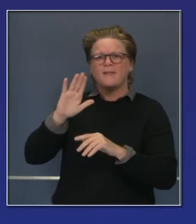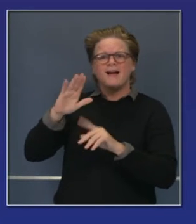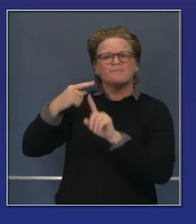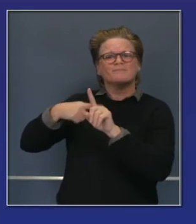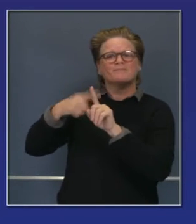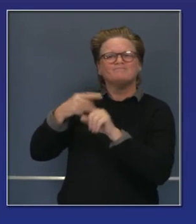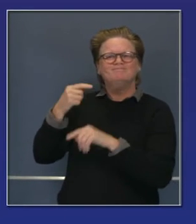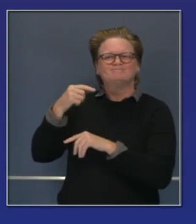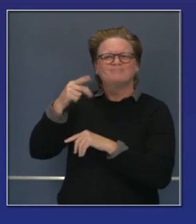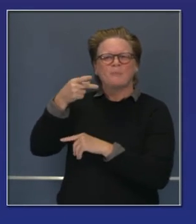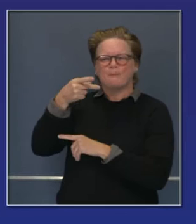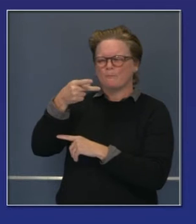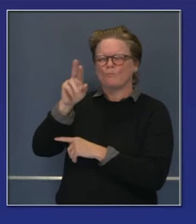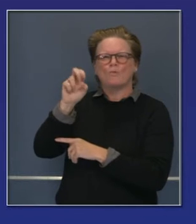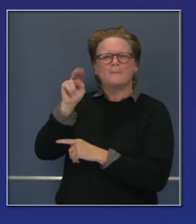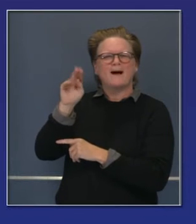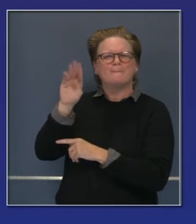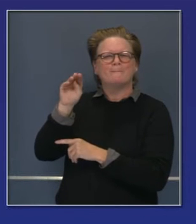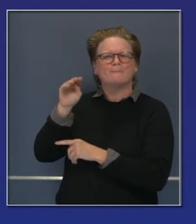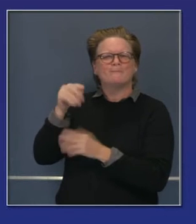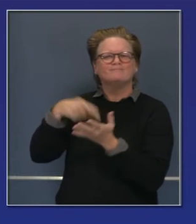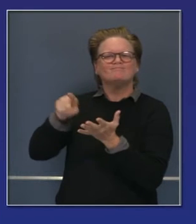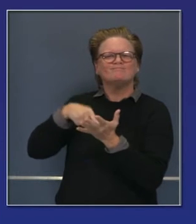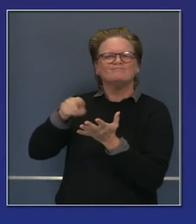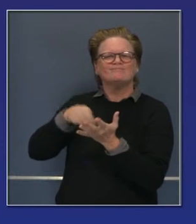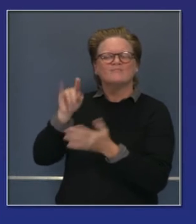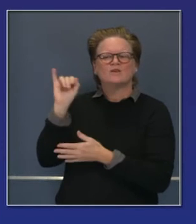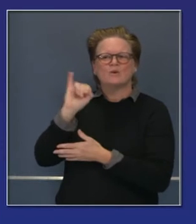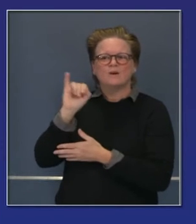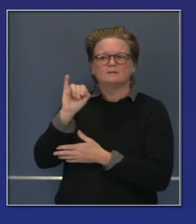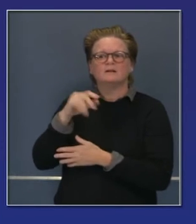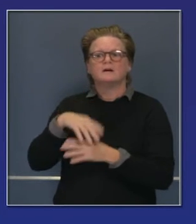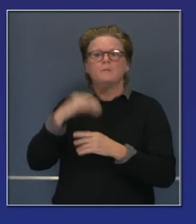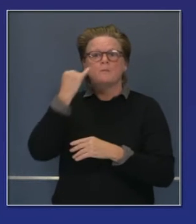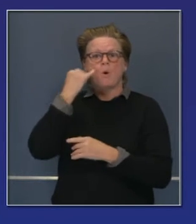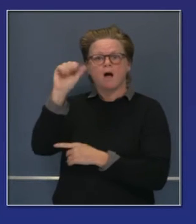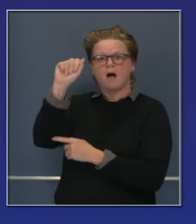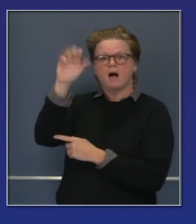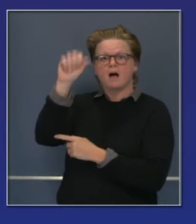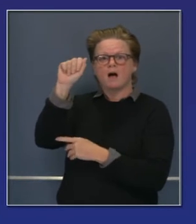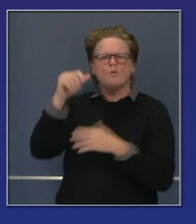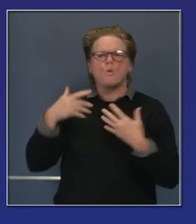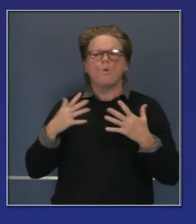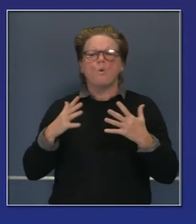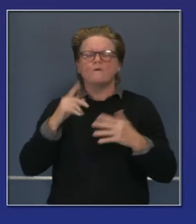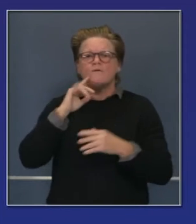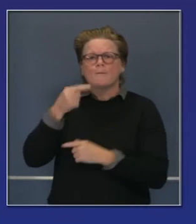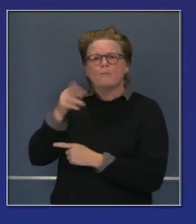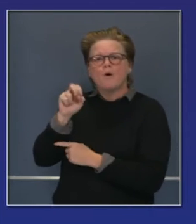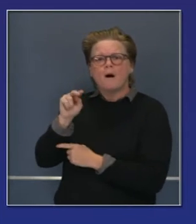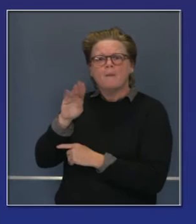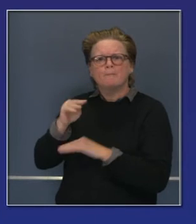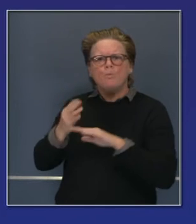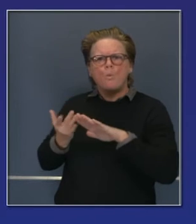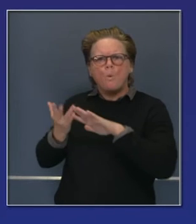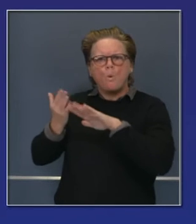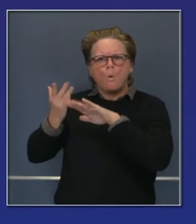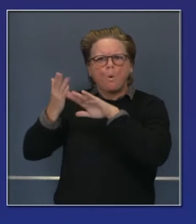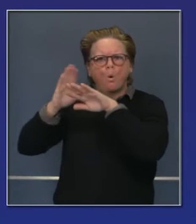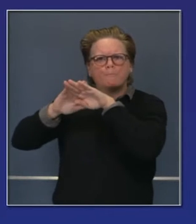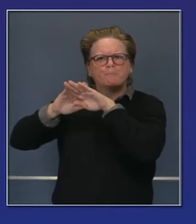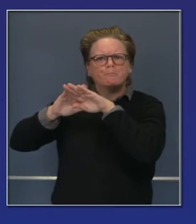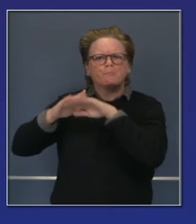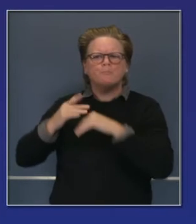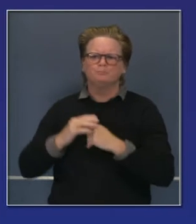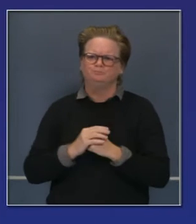hijos de menores de 26 años de edad, el impacto en poder mantener a esos hijos cubiertos